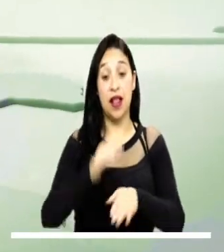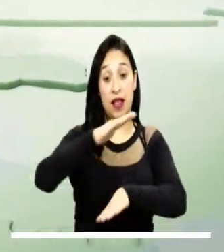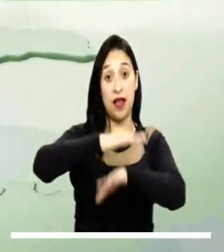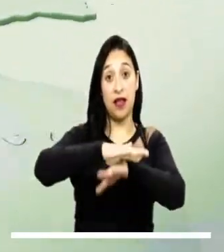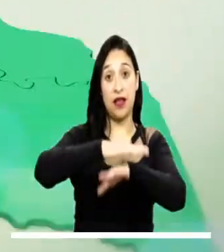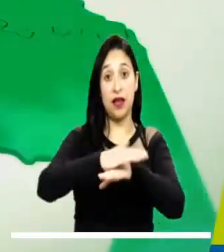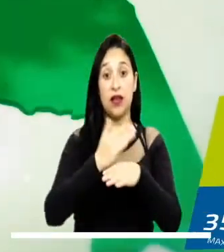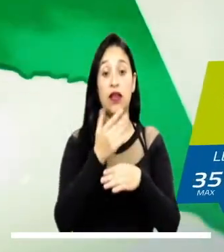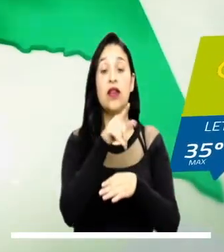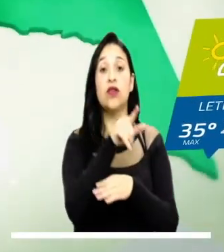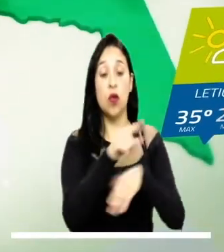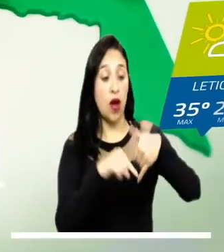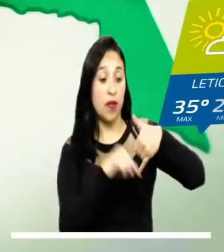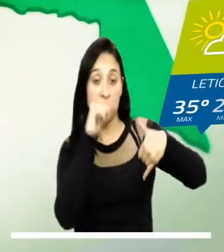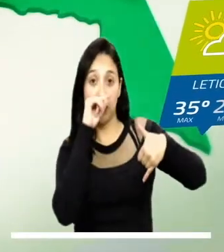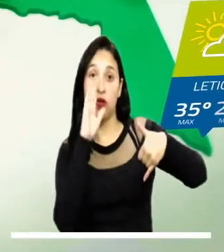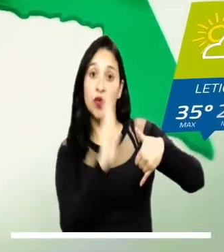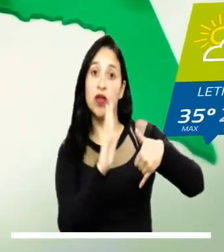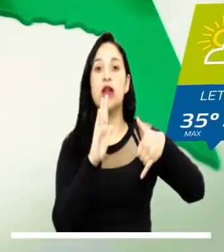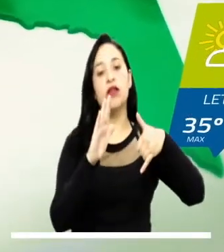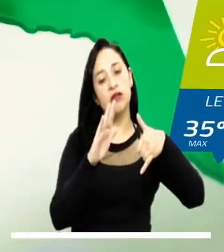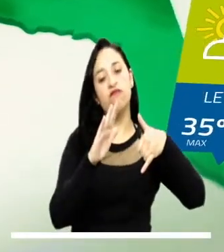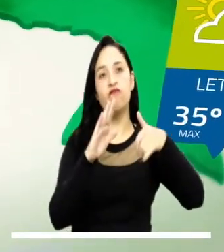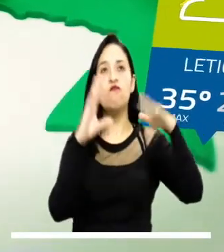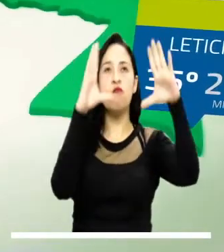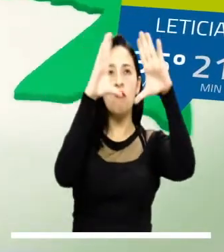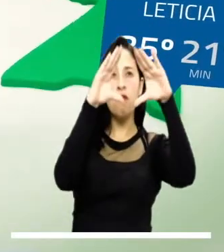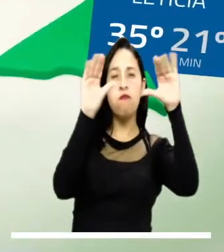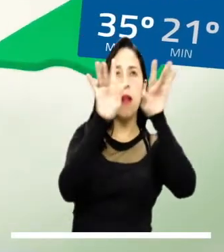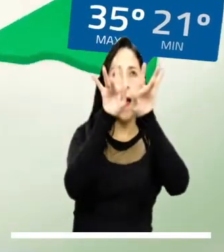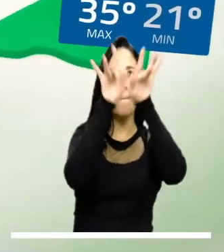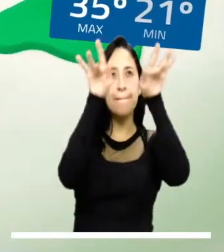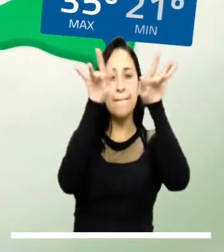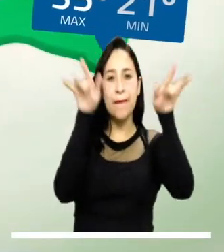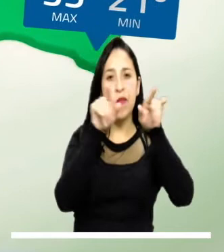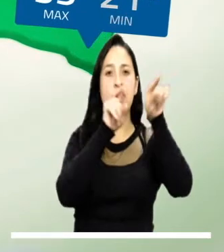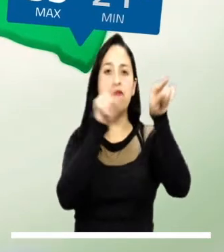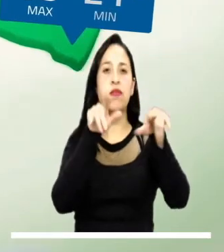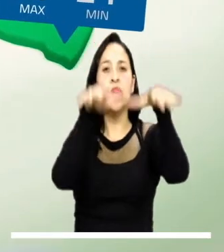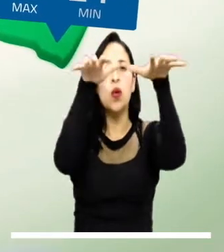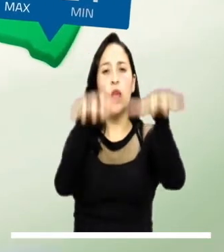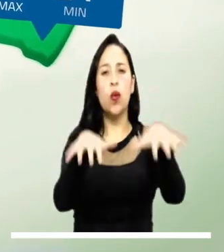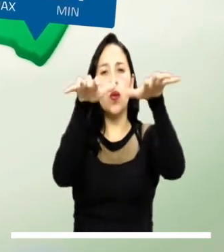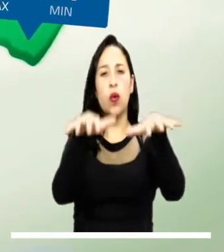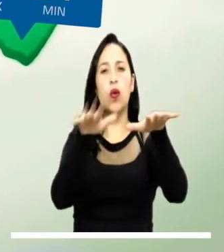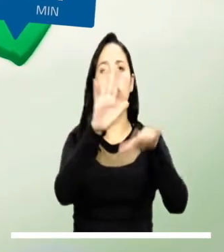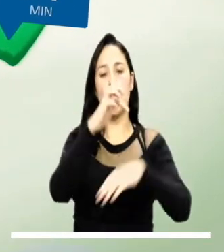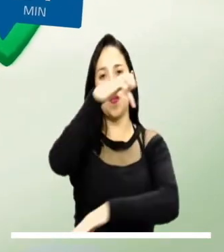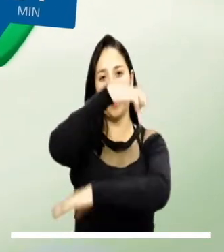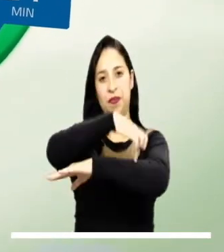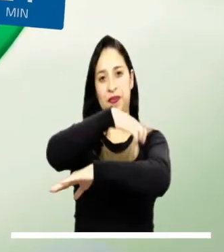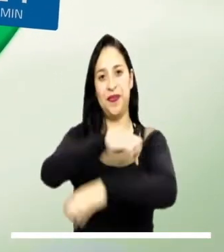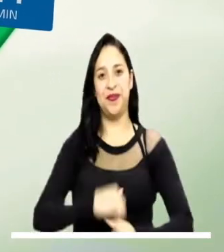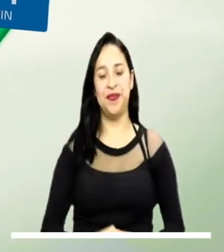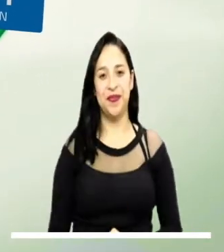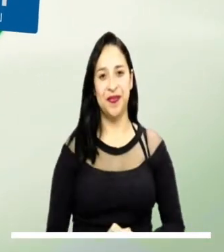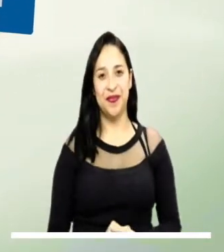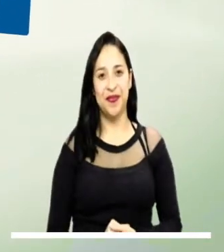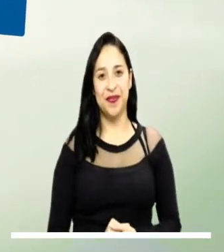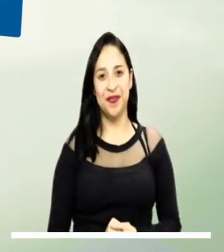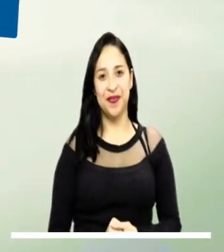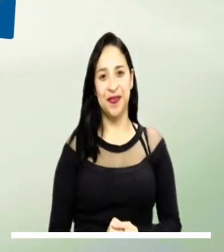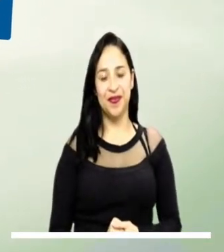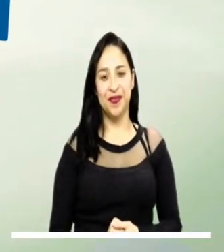Esta tarde se pronostica que la región amazónica mantendrá condiciones de cielo despejadas, aunque se esperan lluvias ligeras en el Putumayo.